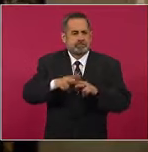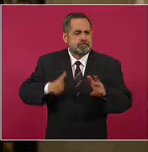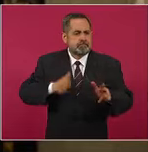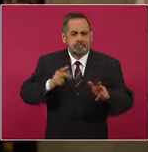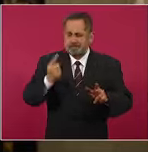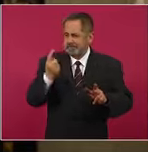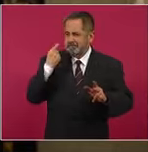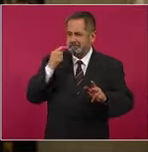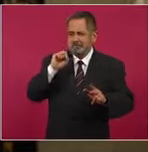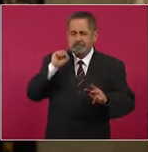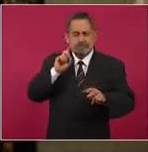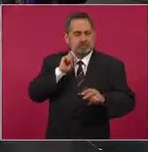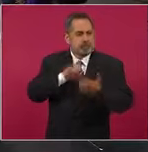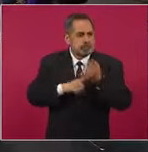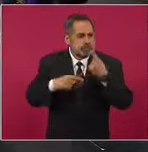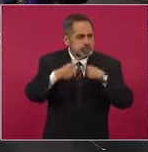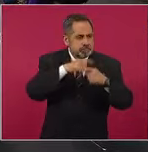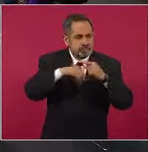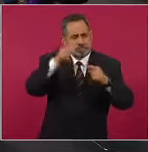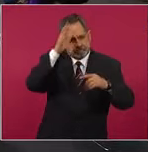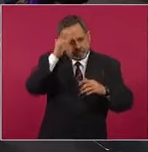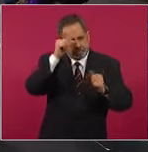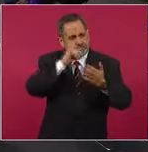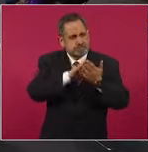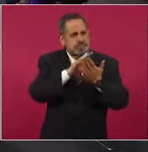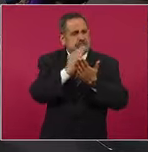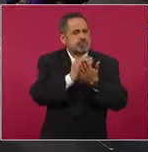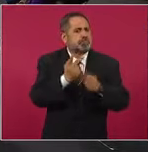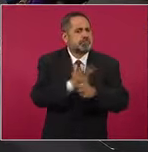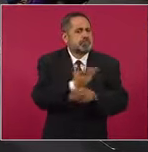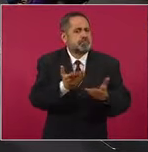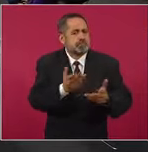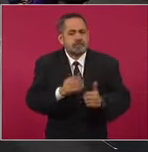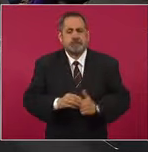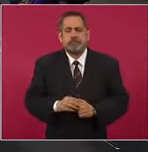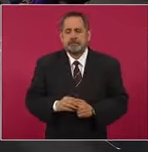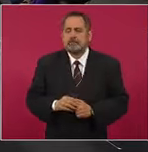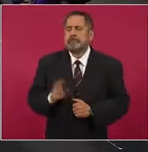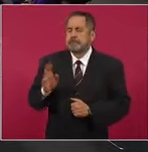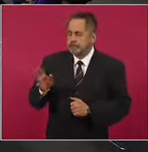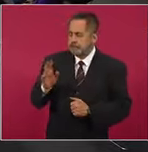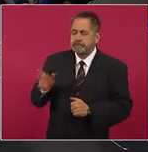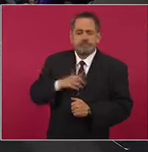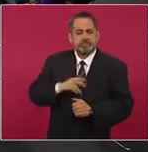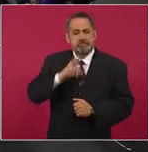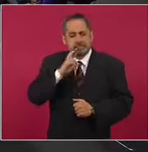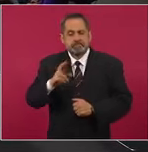semana, por favor? Bueno, vamos avanzando de acuerdo al programa. programa